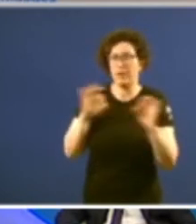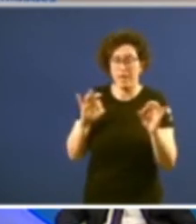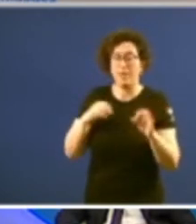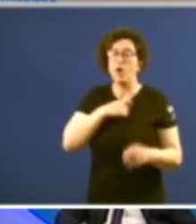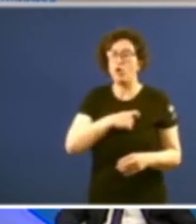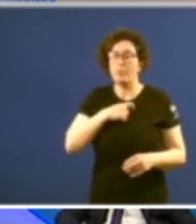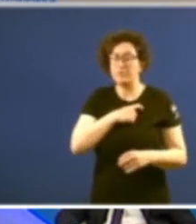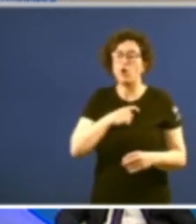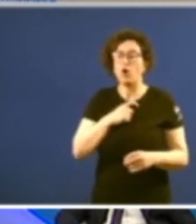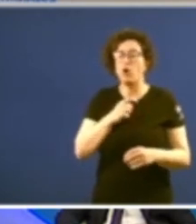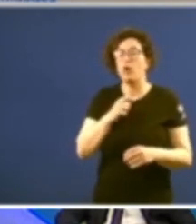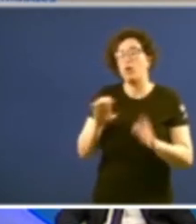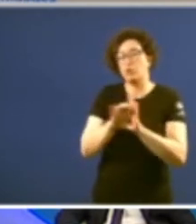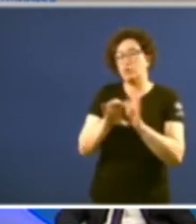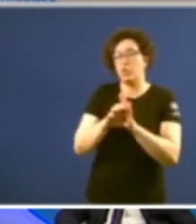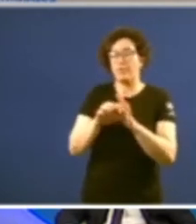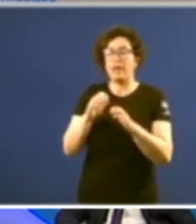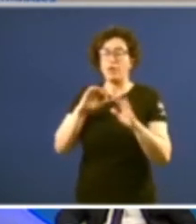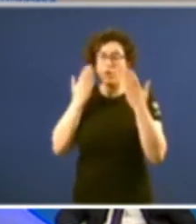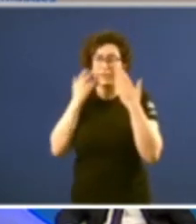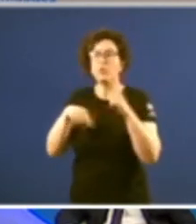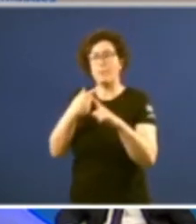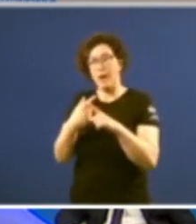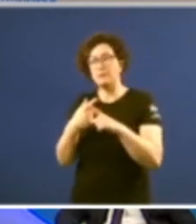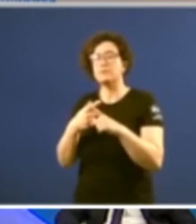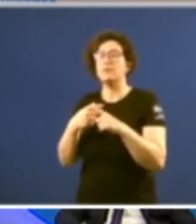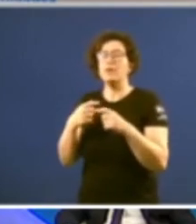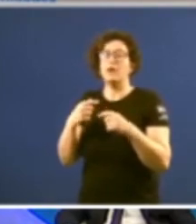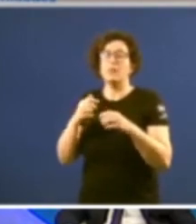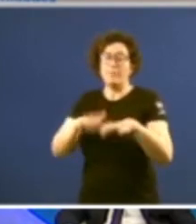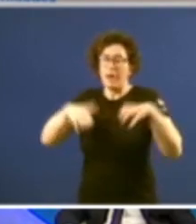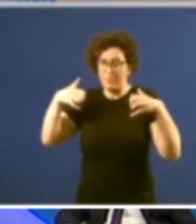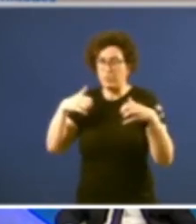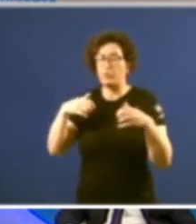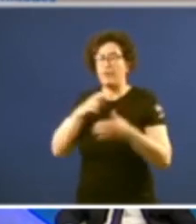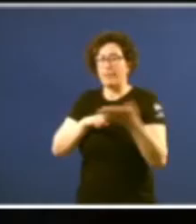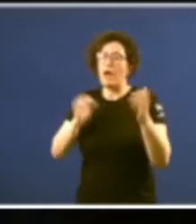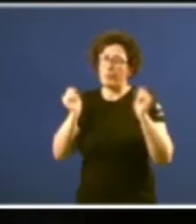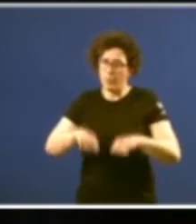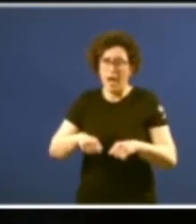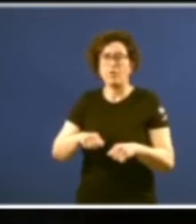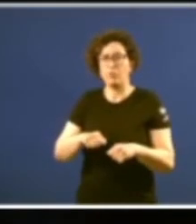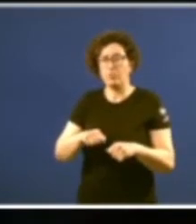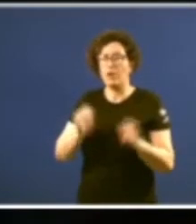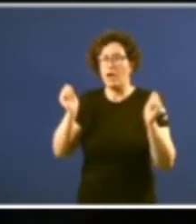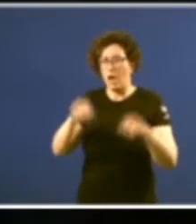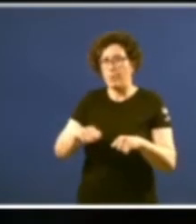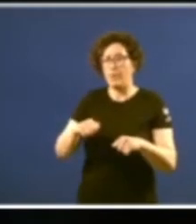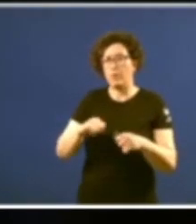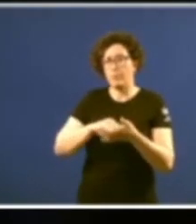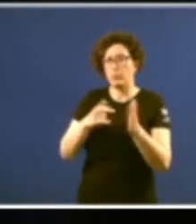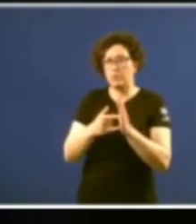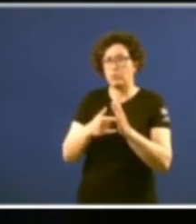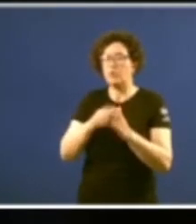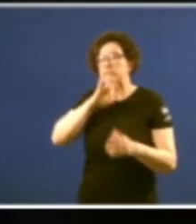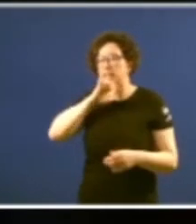Constitucional del Congreso e a Asamblea de Parlamentarios de Galicia aprobaron as modificaciones del proxecto satisfacción entre os partidos políticos mayoritarios